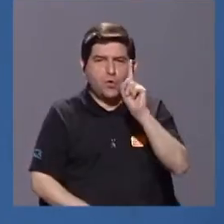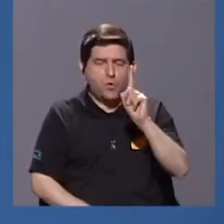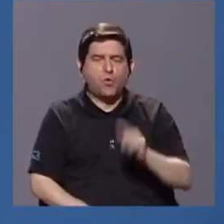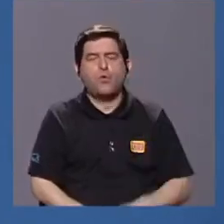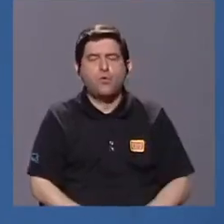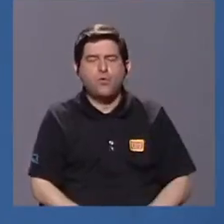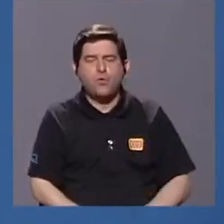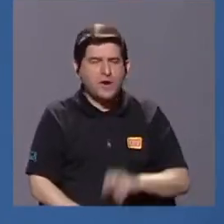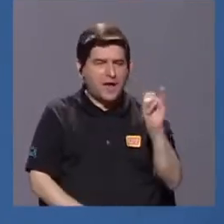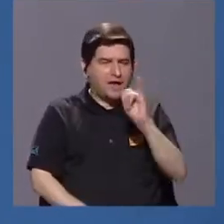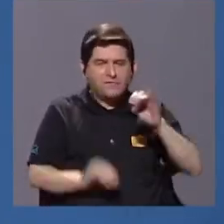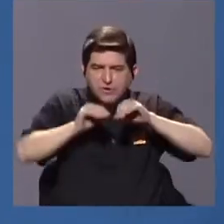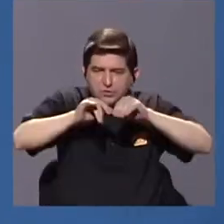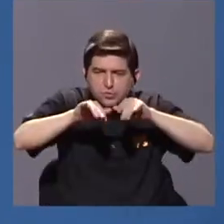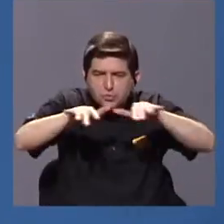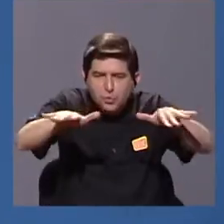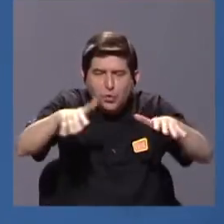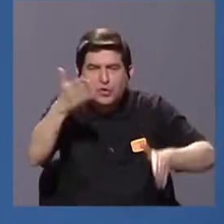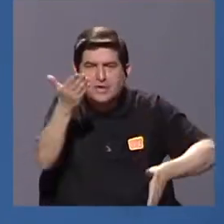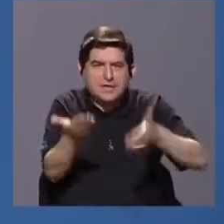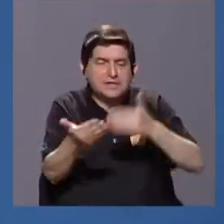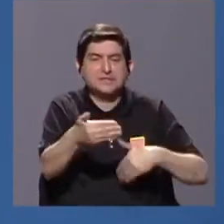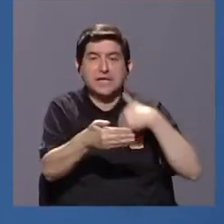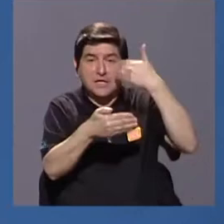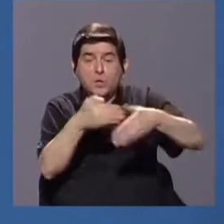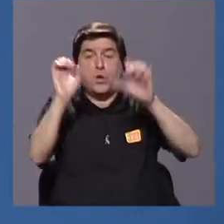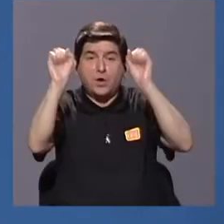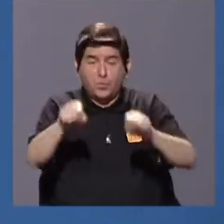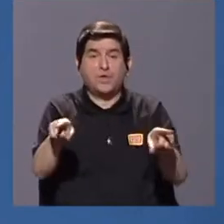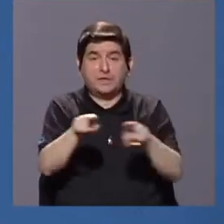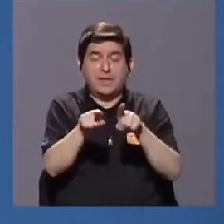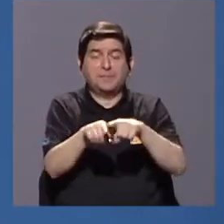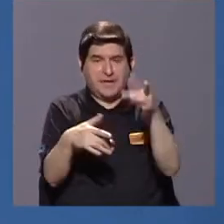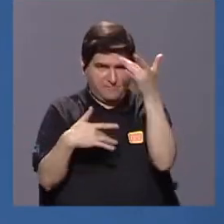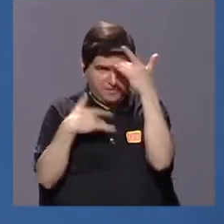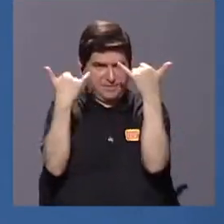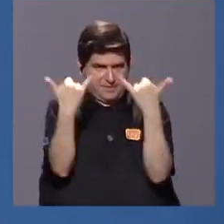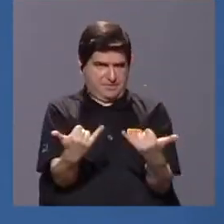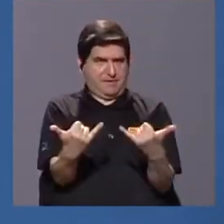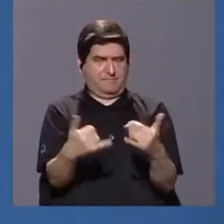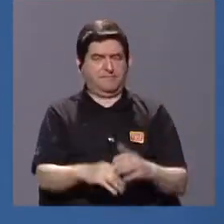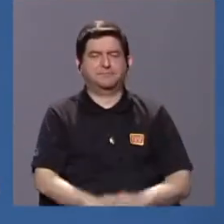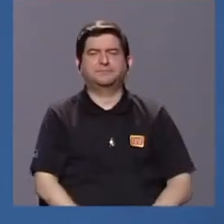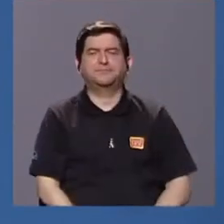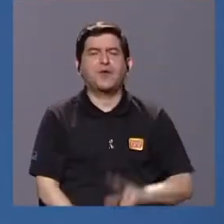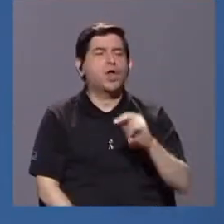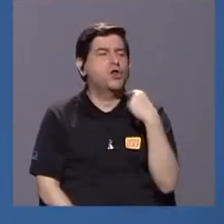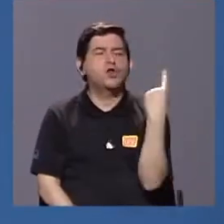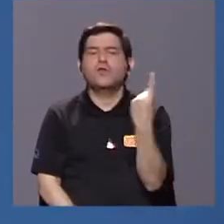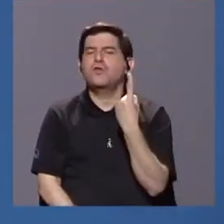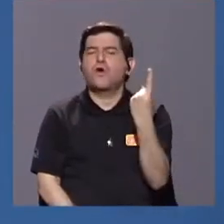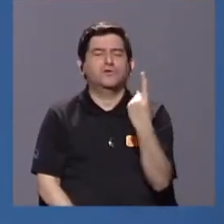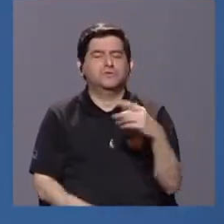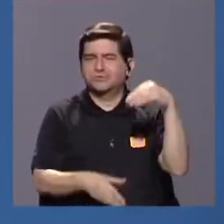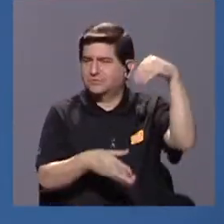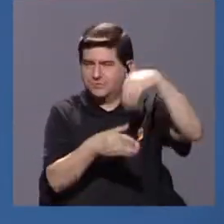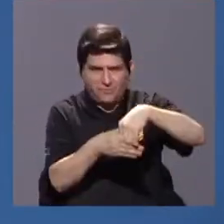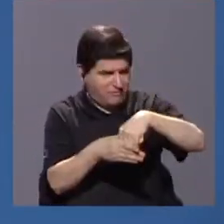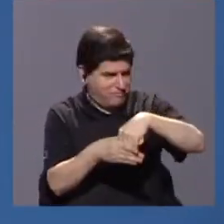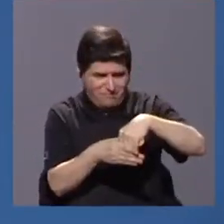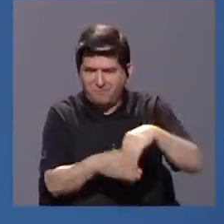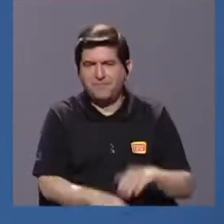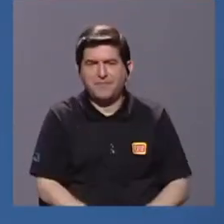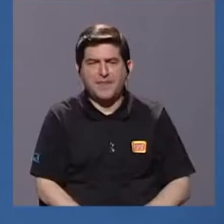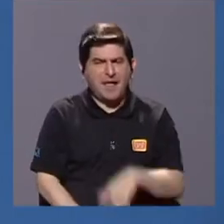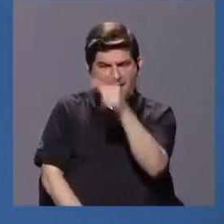agente infeccioso que probablemente después puede llegar a ser una enfermedad. Entonces, no sólo tomamos en cuenta, como le digo,